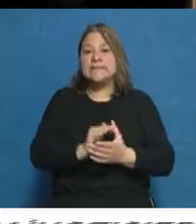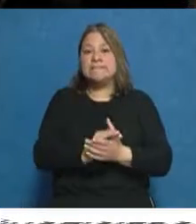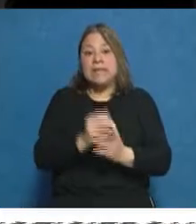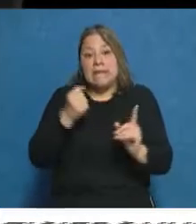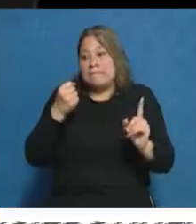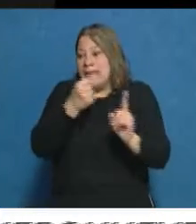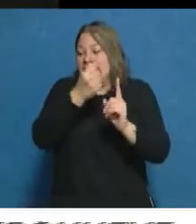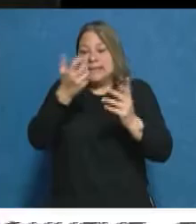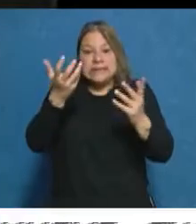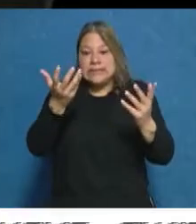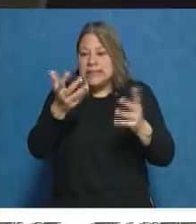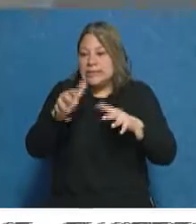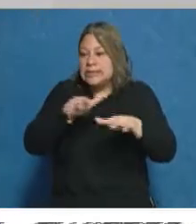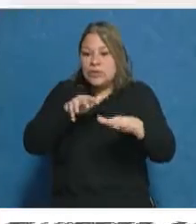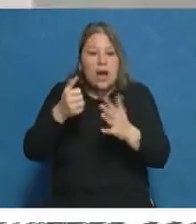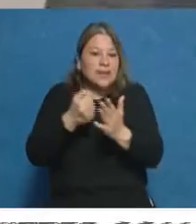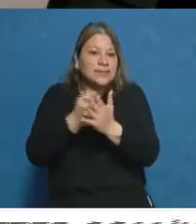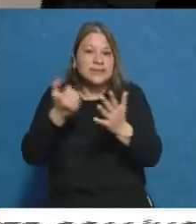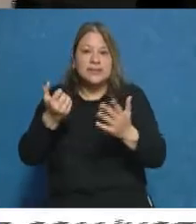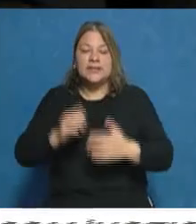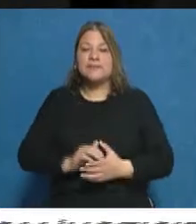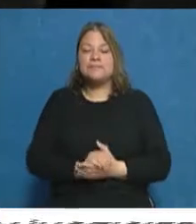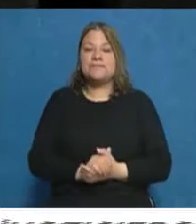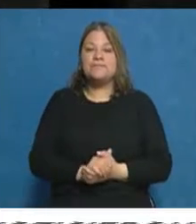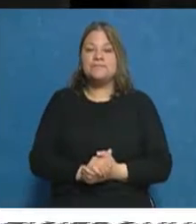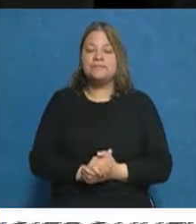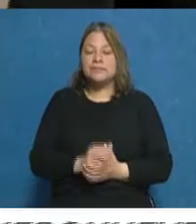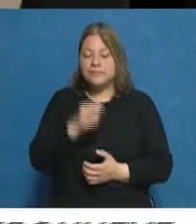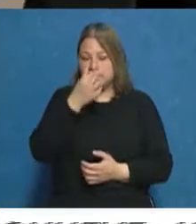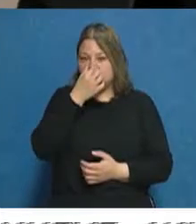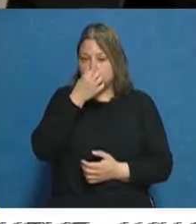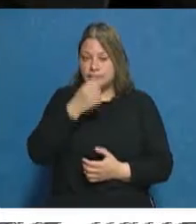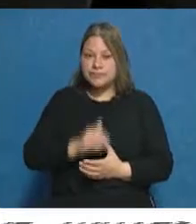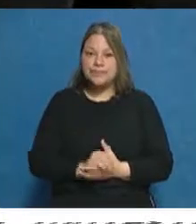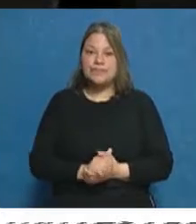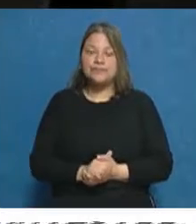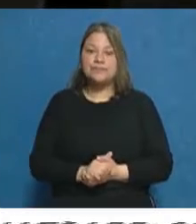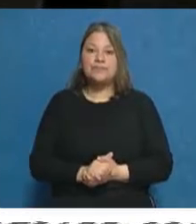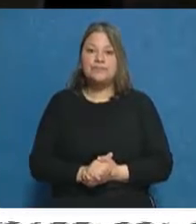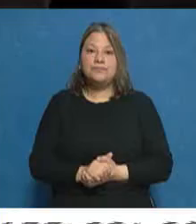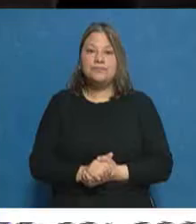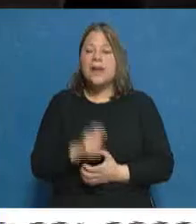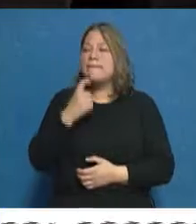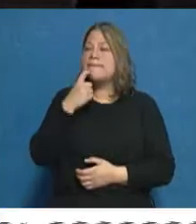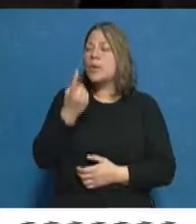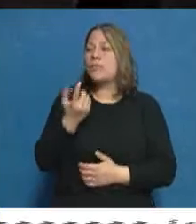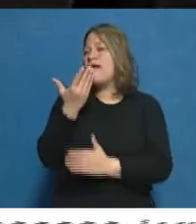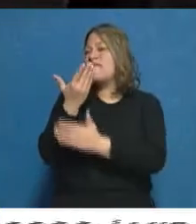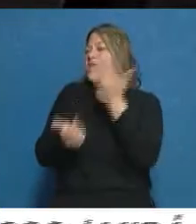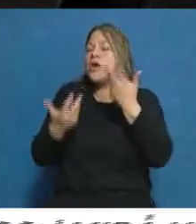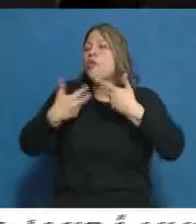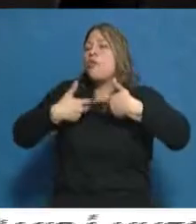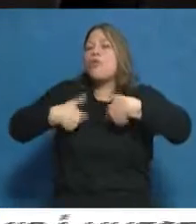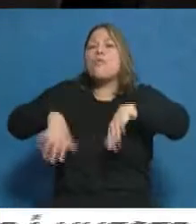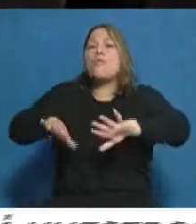desencadenante de situaciones de accidente. ¿Cuáles son aquellas fallas más comunes